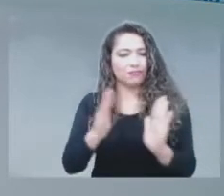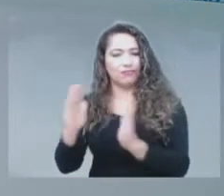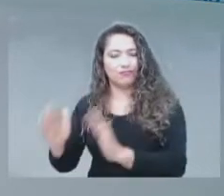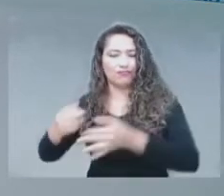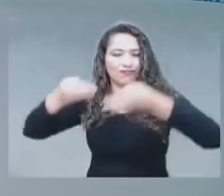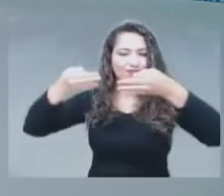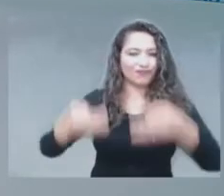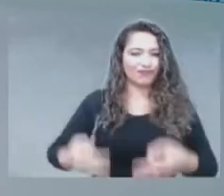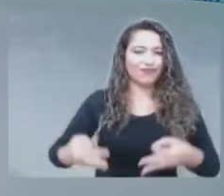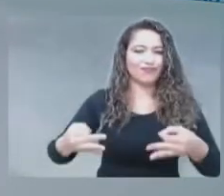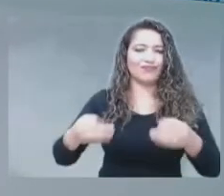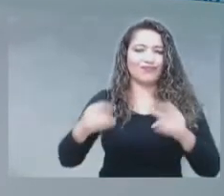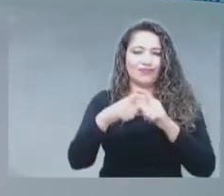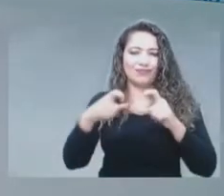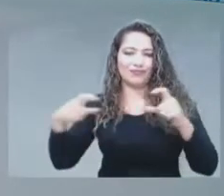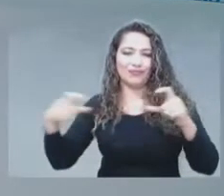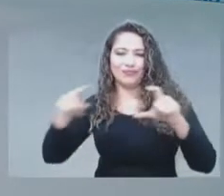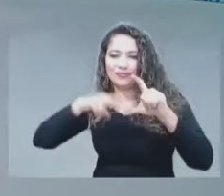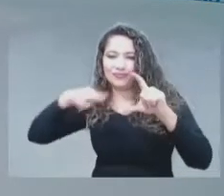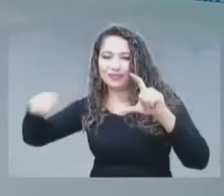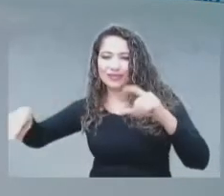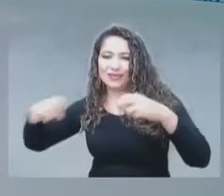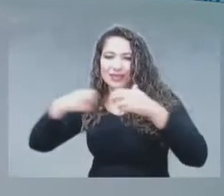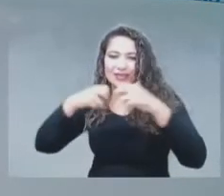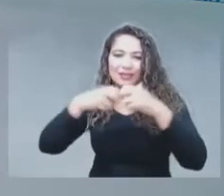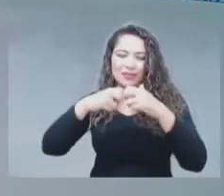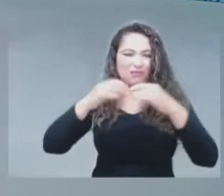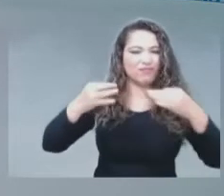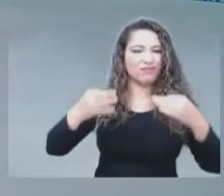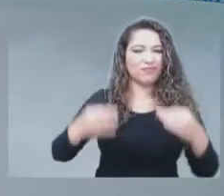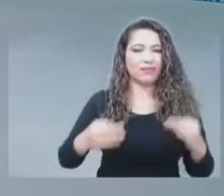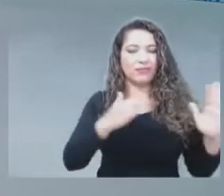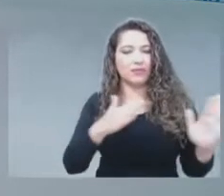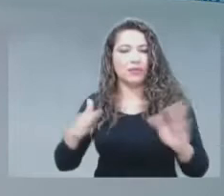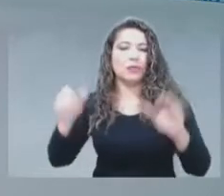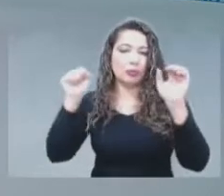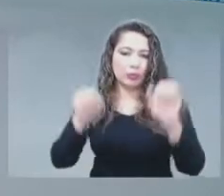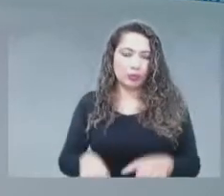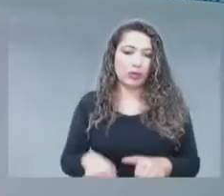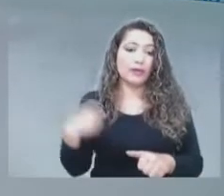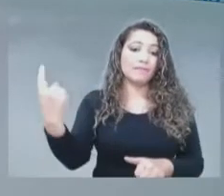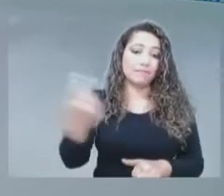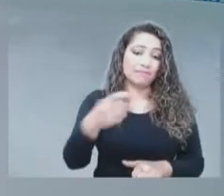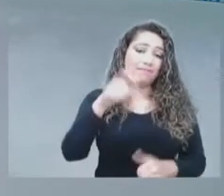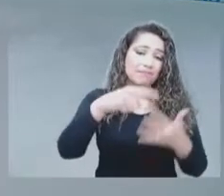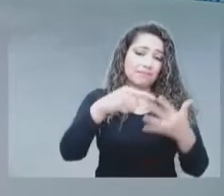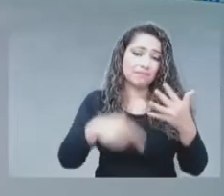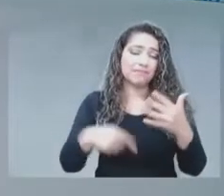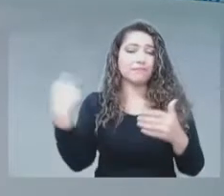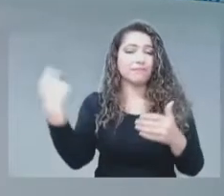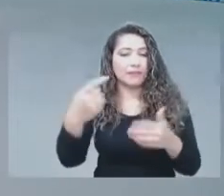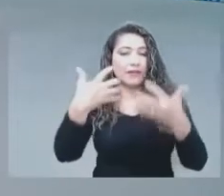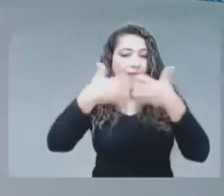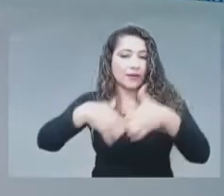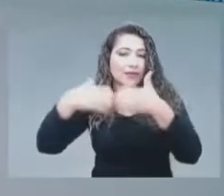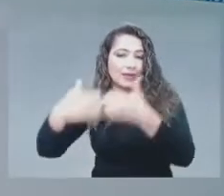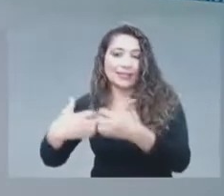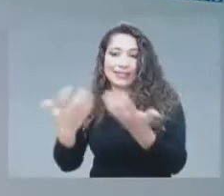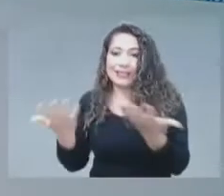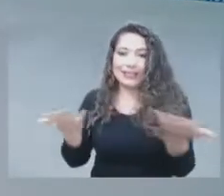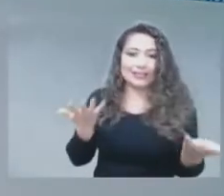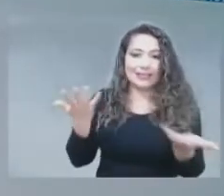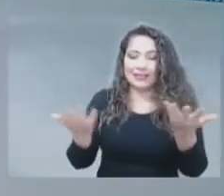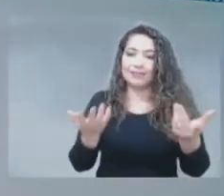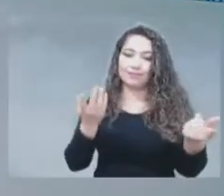el momento que lo necesitan los diferentes interesados de la industria, pues, tenemos que buscar también un enfoque de